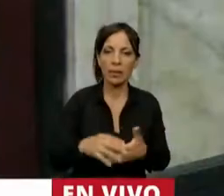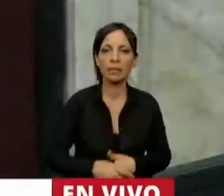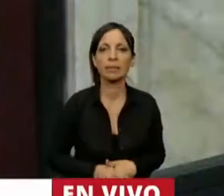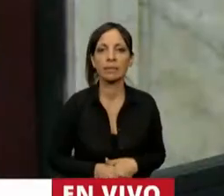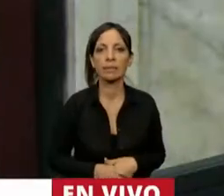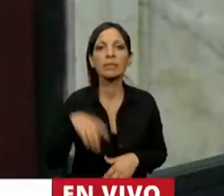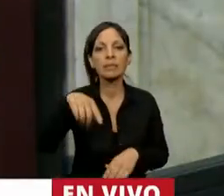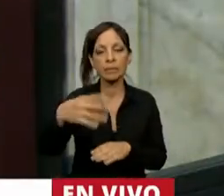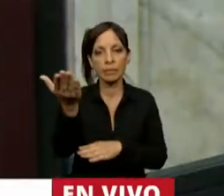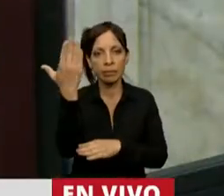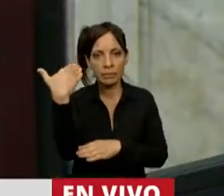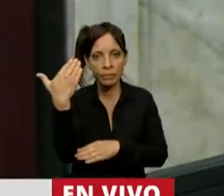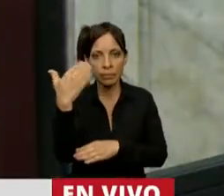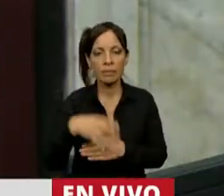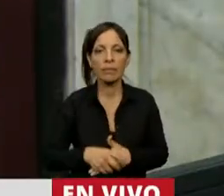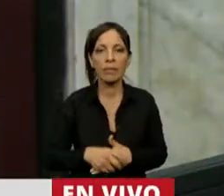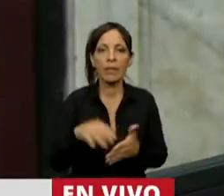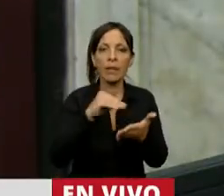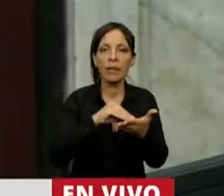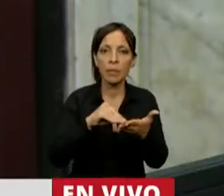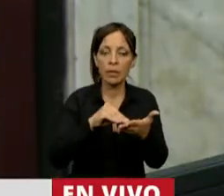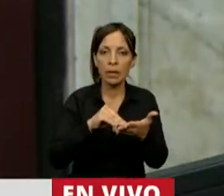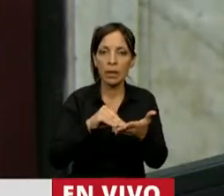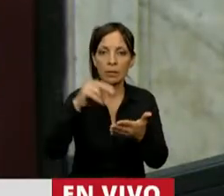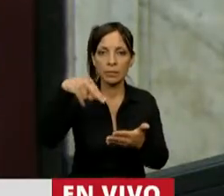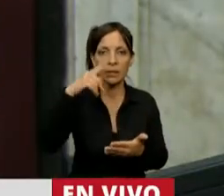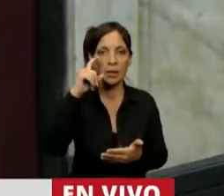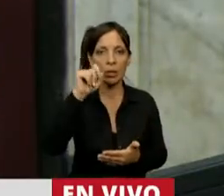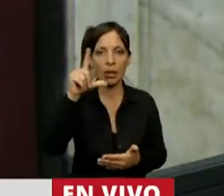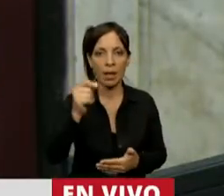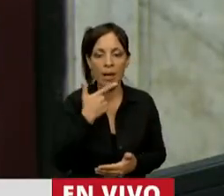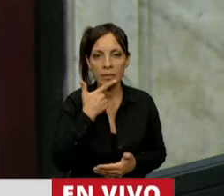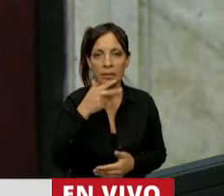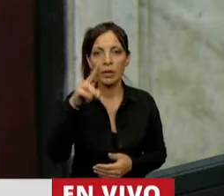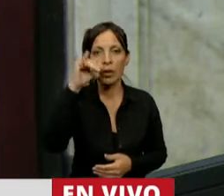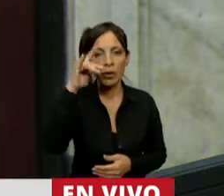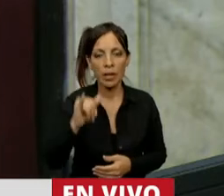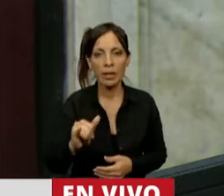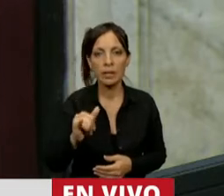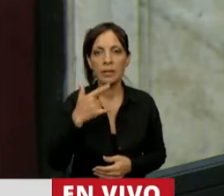Tiene la palabra el diputado Nicolás Rodríguez Sá.